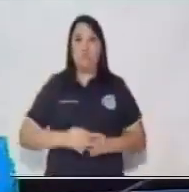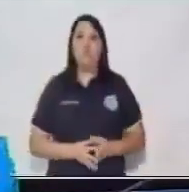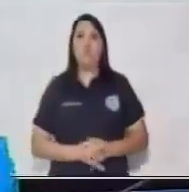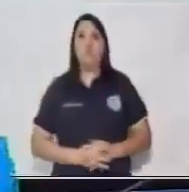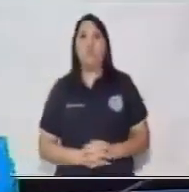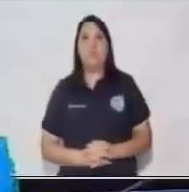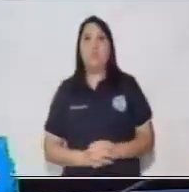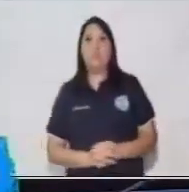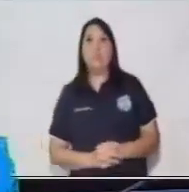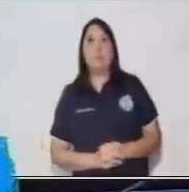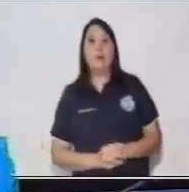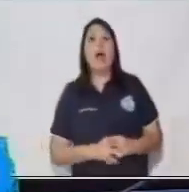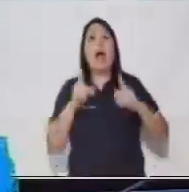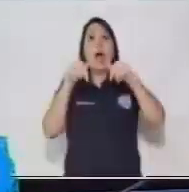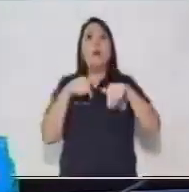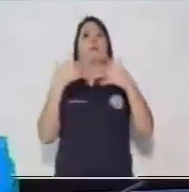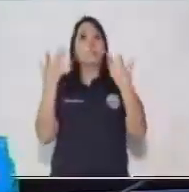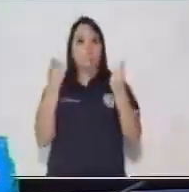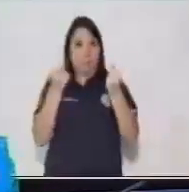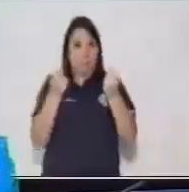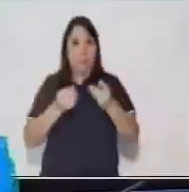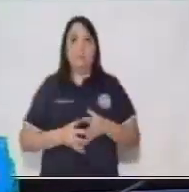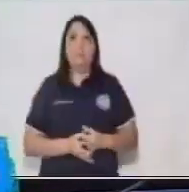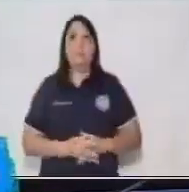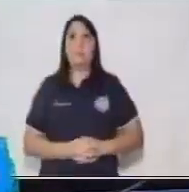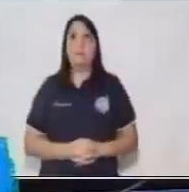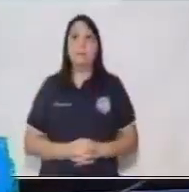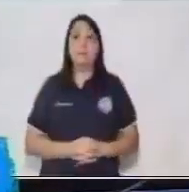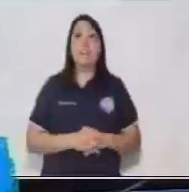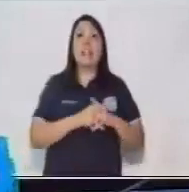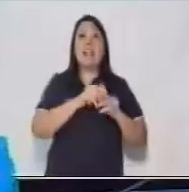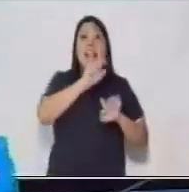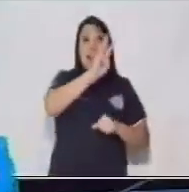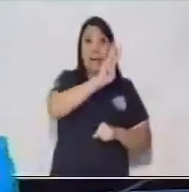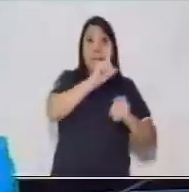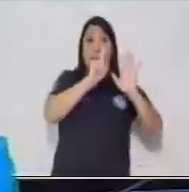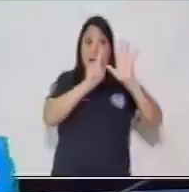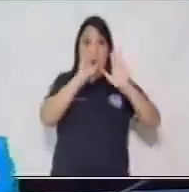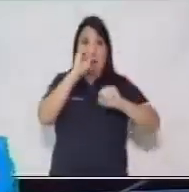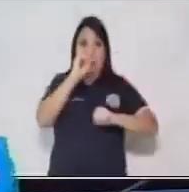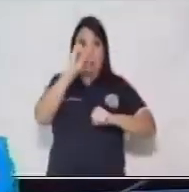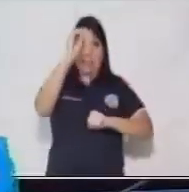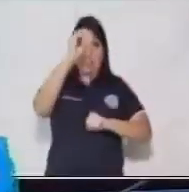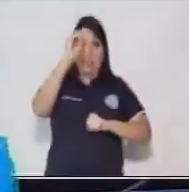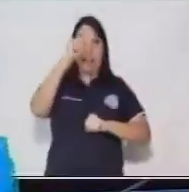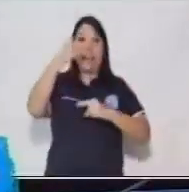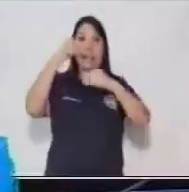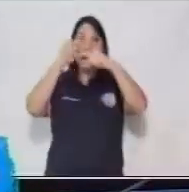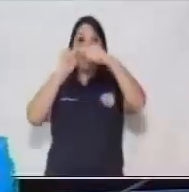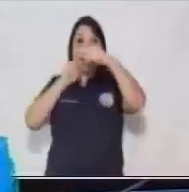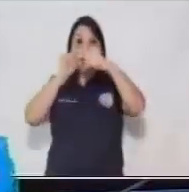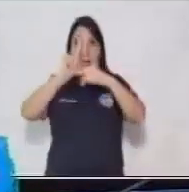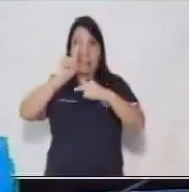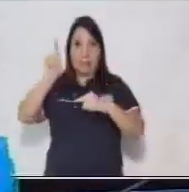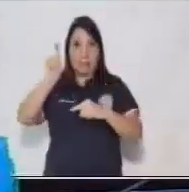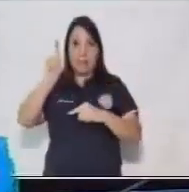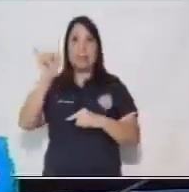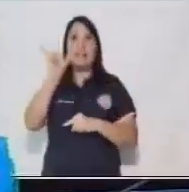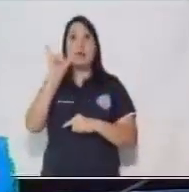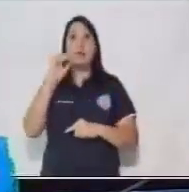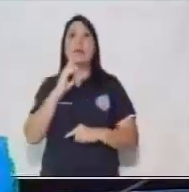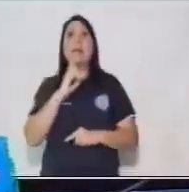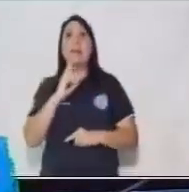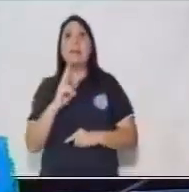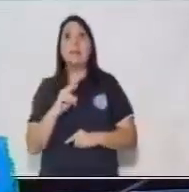Lo haremos de la siguiente manera. 360 grados dividido 100 nos dará